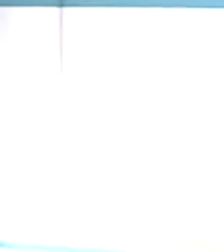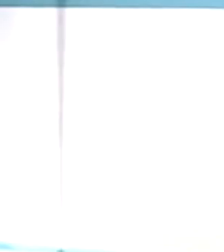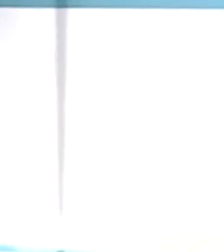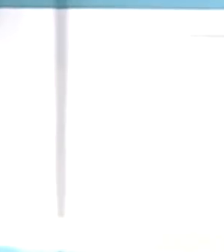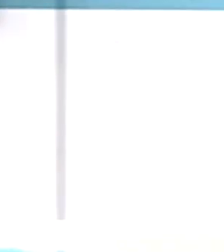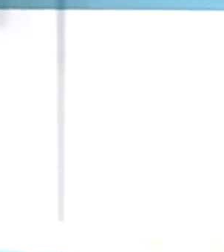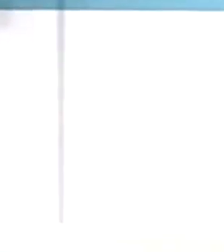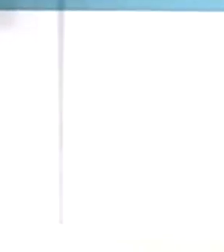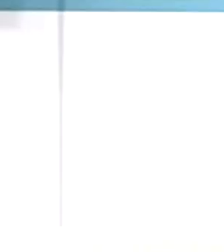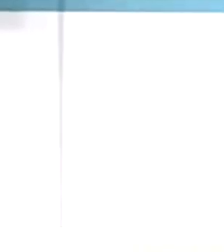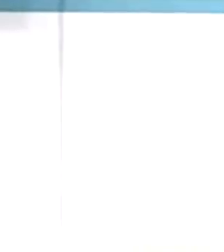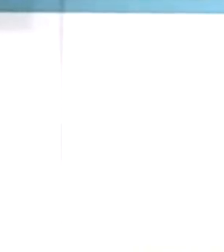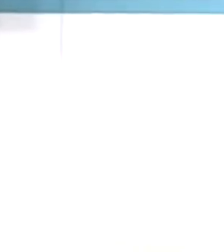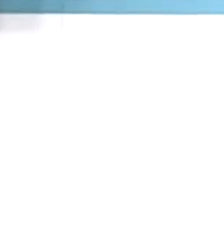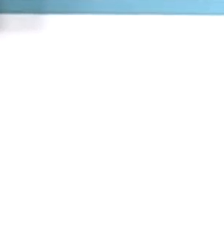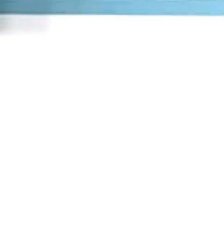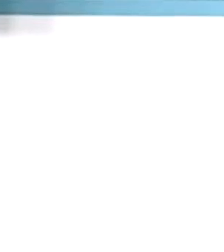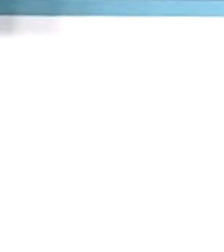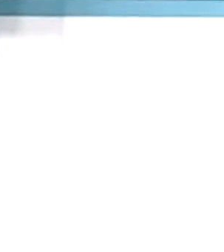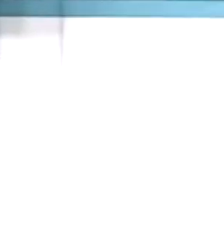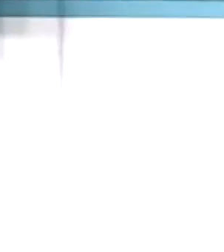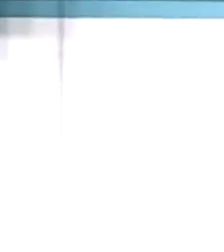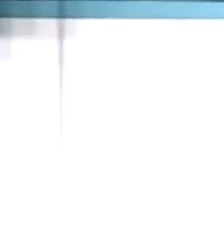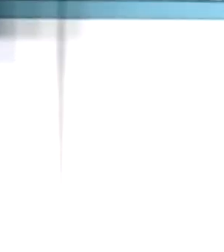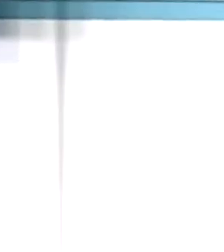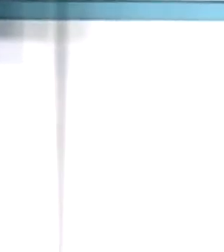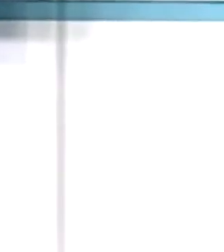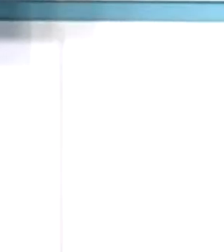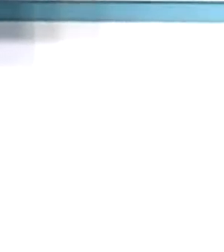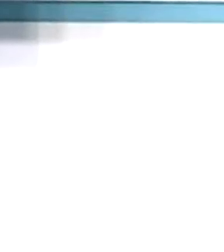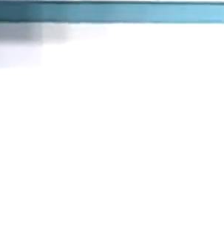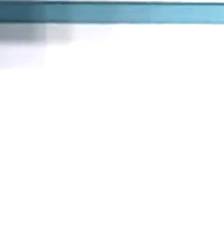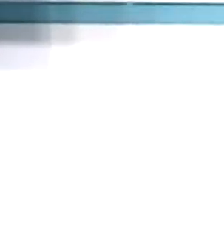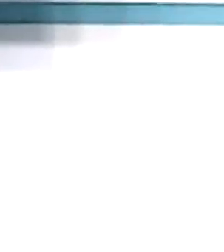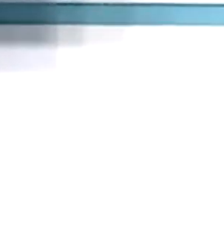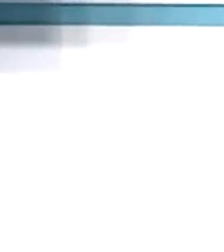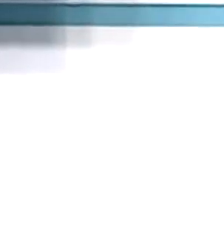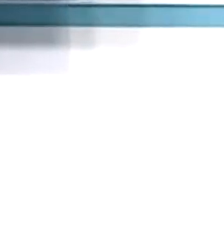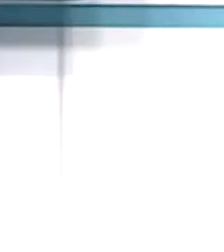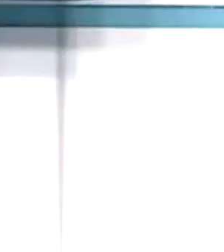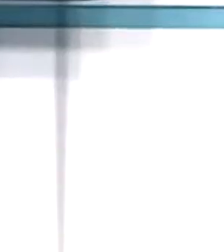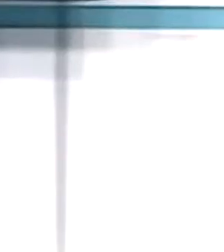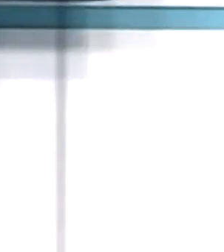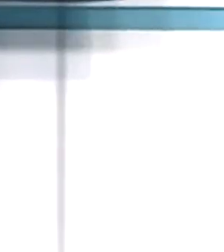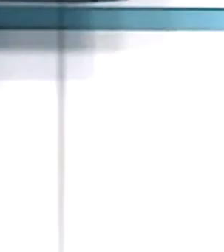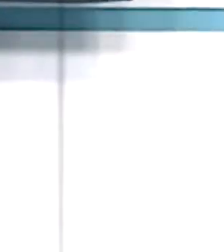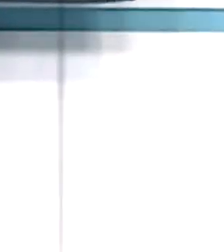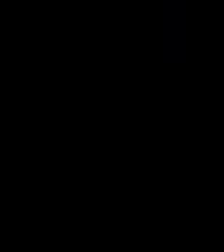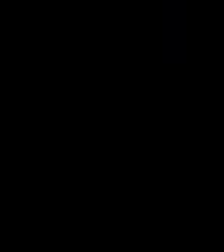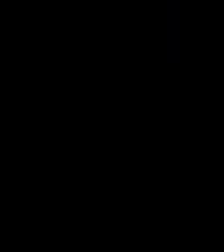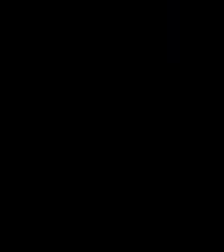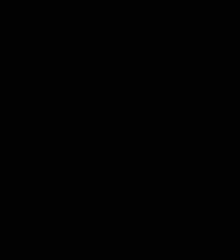Trabajamos para usted. Somos la Televisión Pública de Costa Rica.